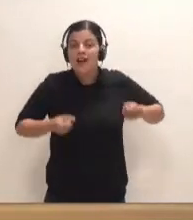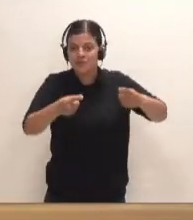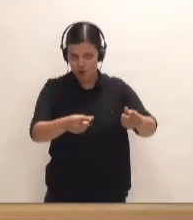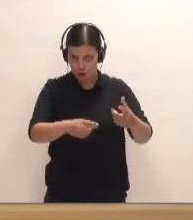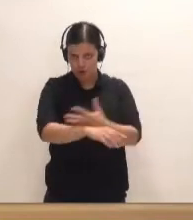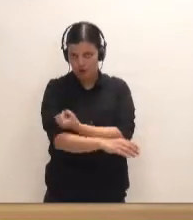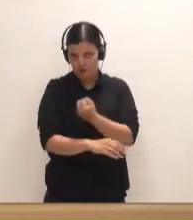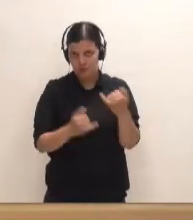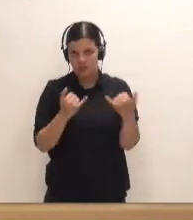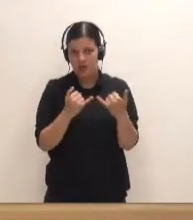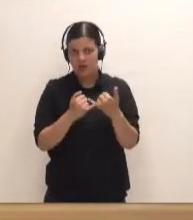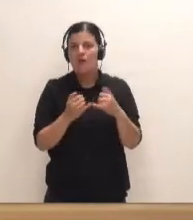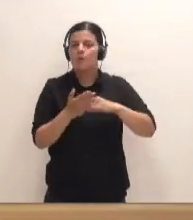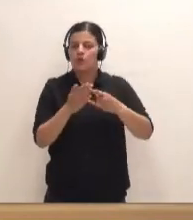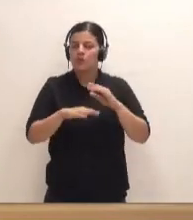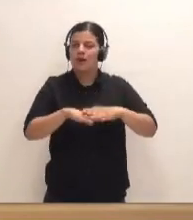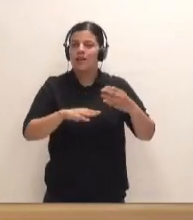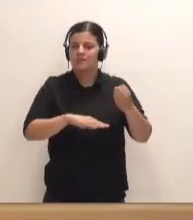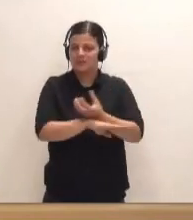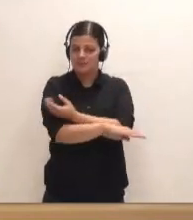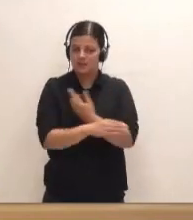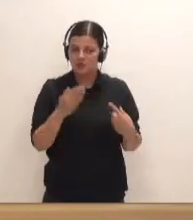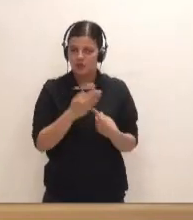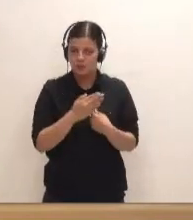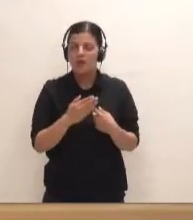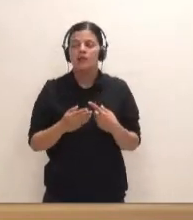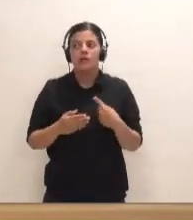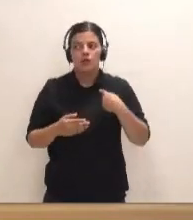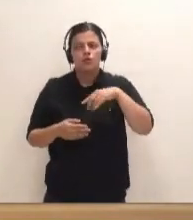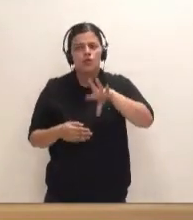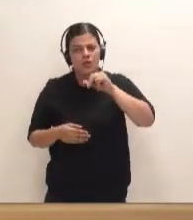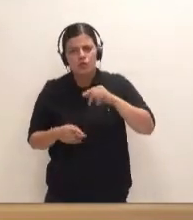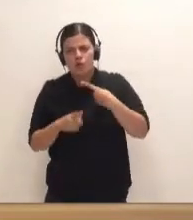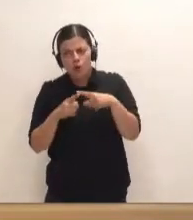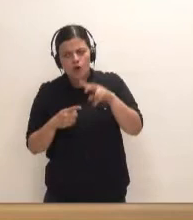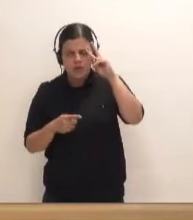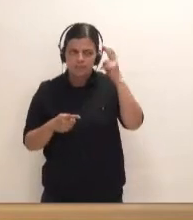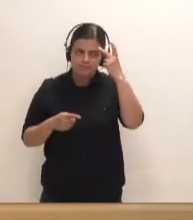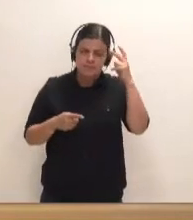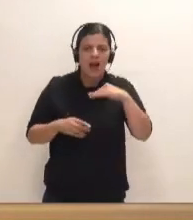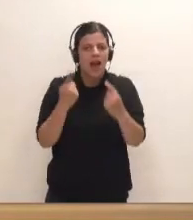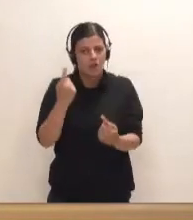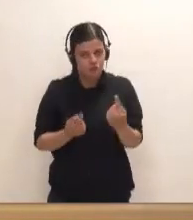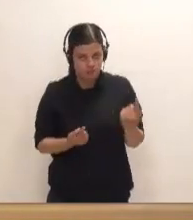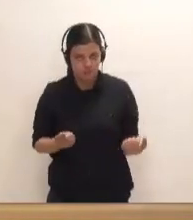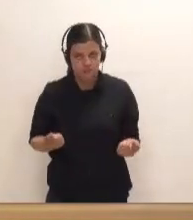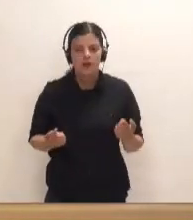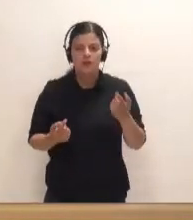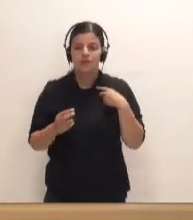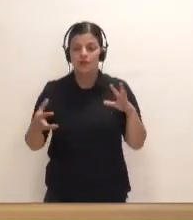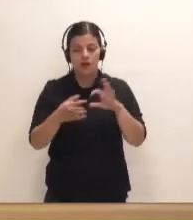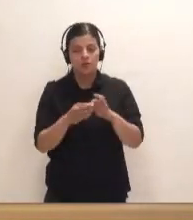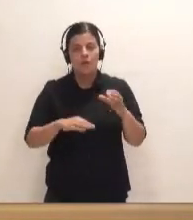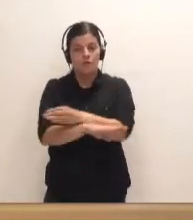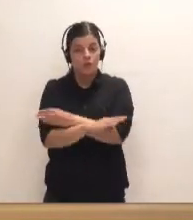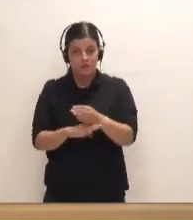en proyectos del tren del sur. Mire, yo puedo entender que haya cambios de criterio, que haya cambios de opinión. Yo con respecto al puerto de Fonsalía siempre he pensado que era la